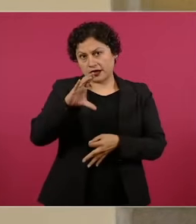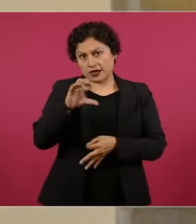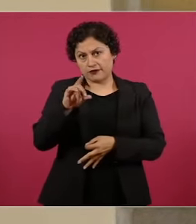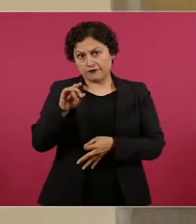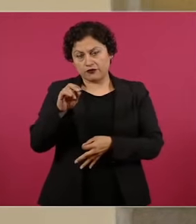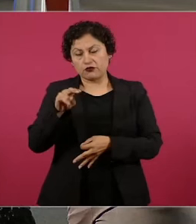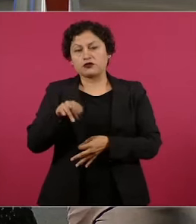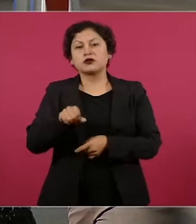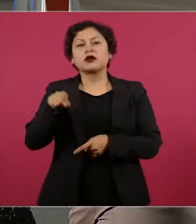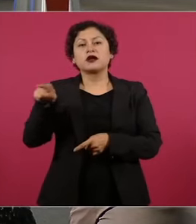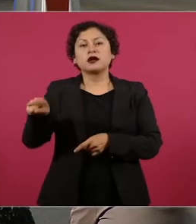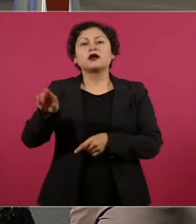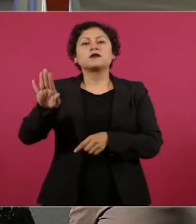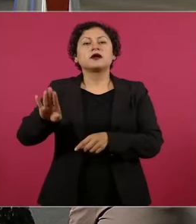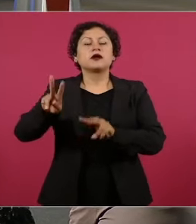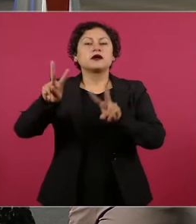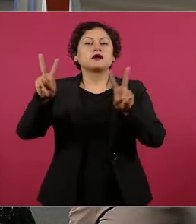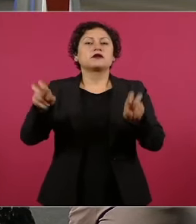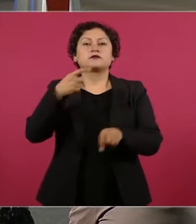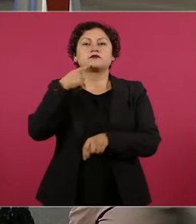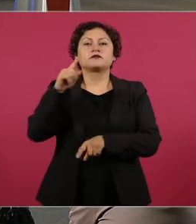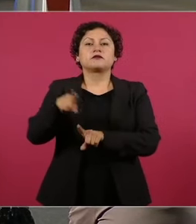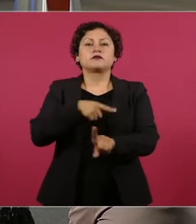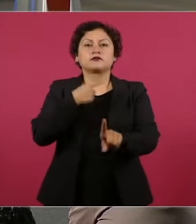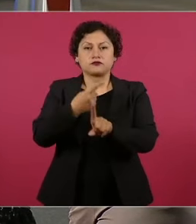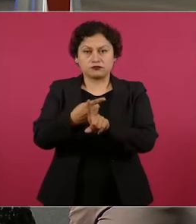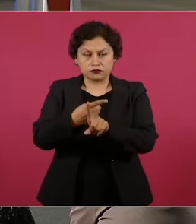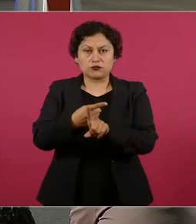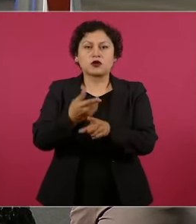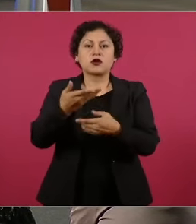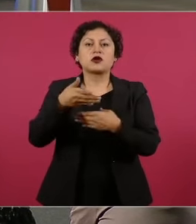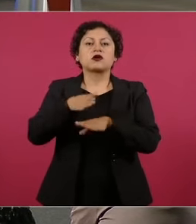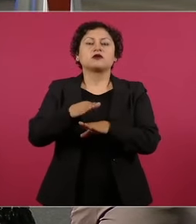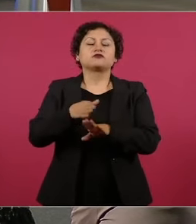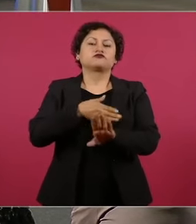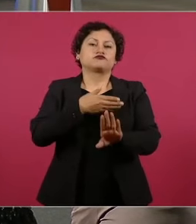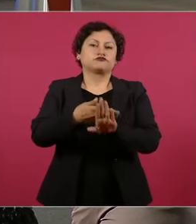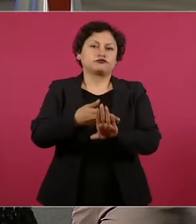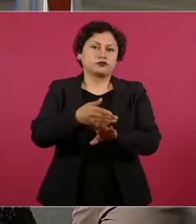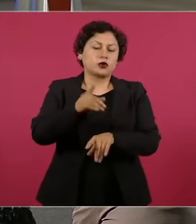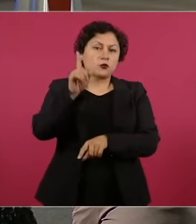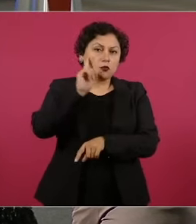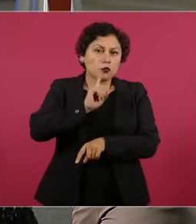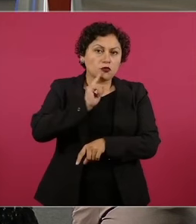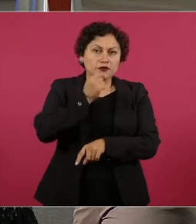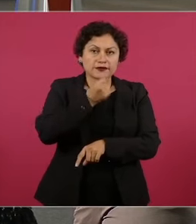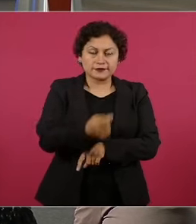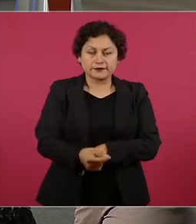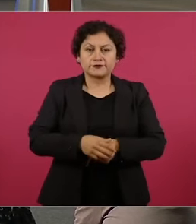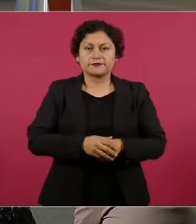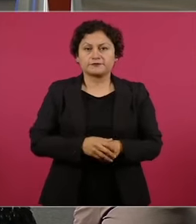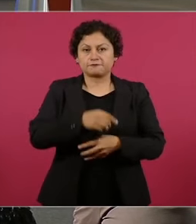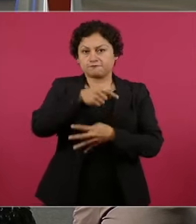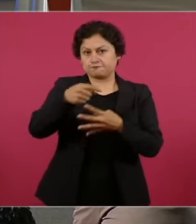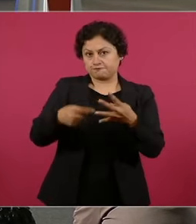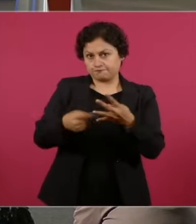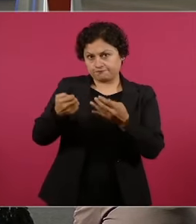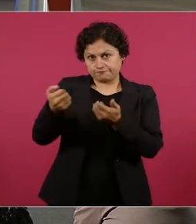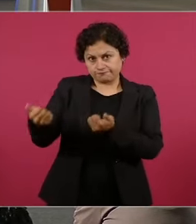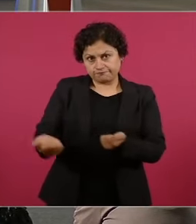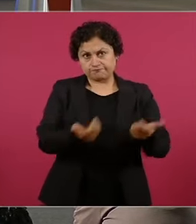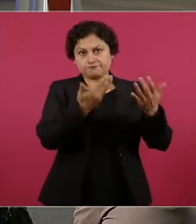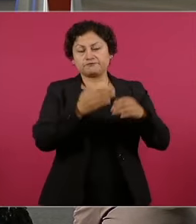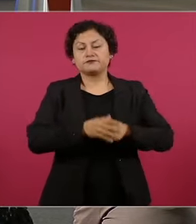los delitos de violación equiparada y abuso sexual cometidos en contra de una menor de edad. Adelante. Estos tres